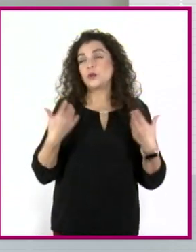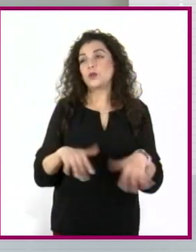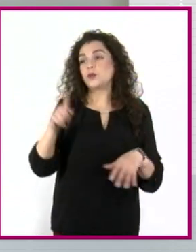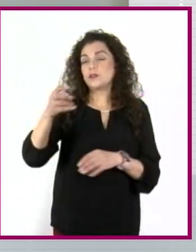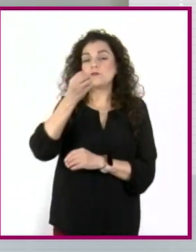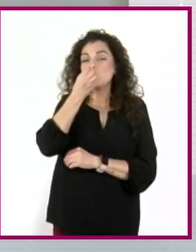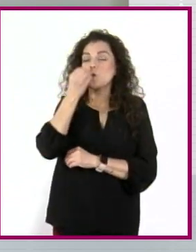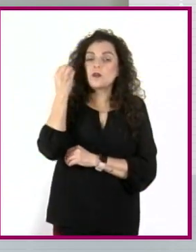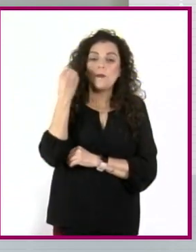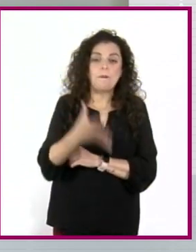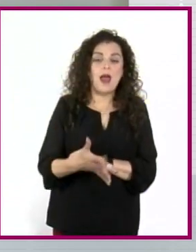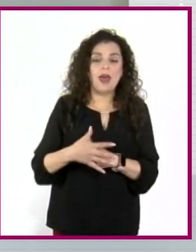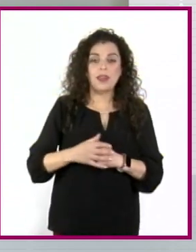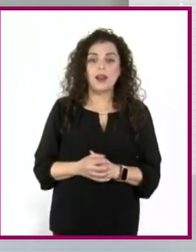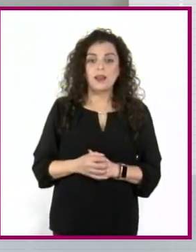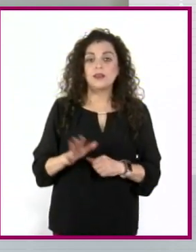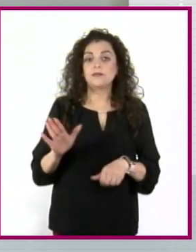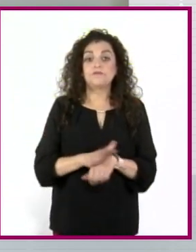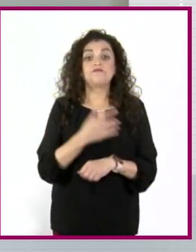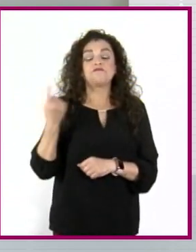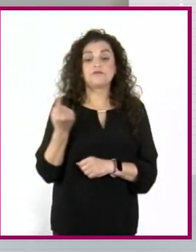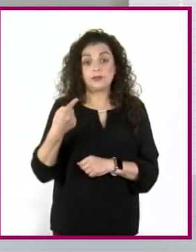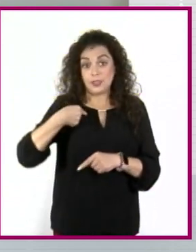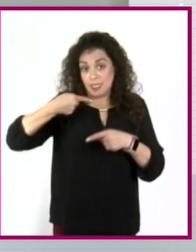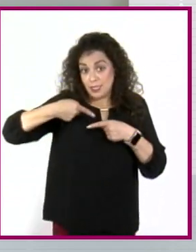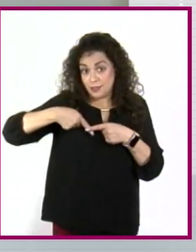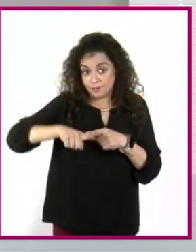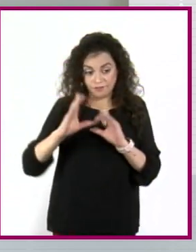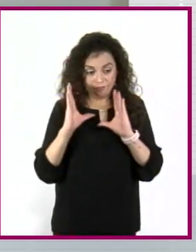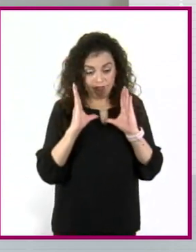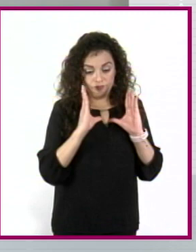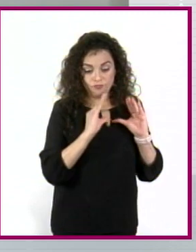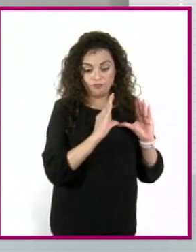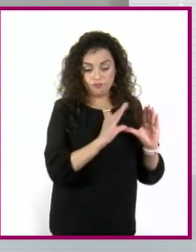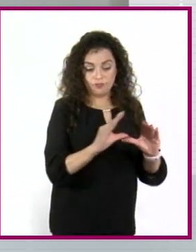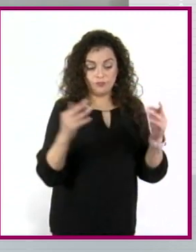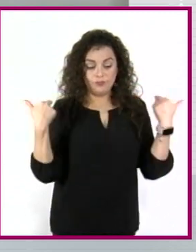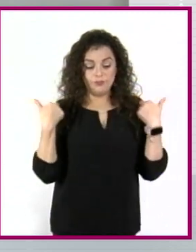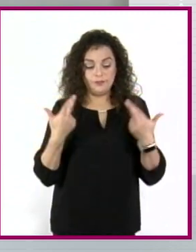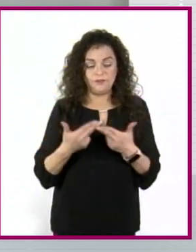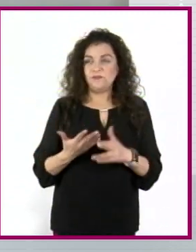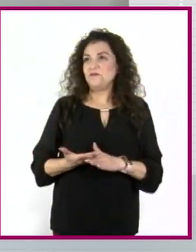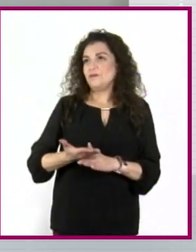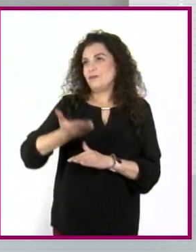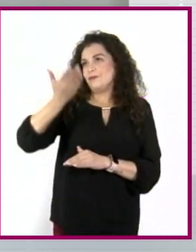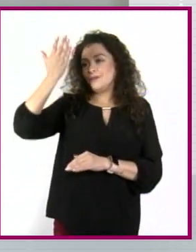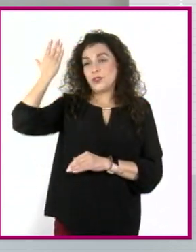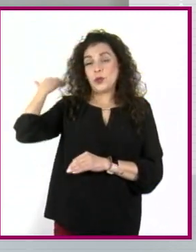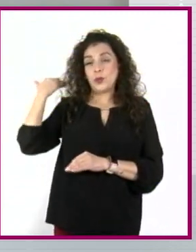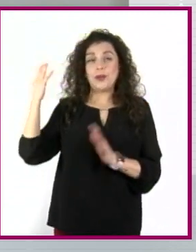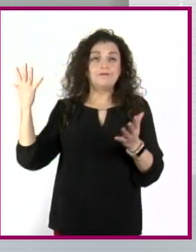porque cuando yo empecé a dar clase, hace un siglo pasado,